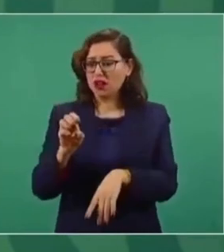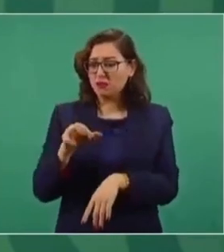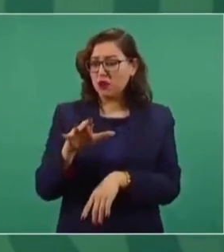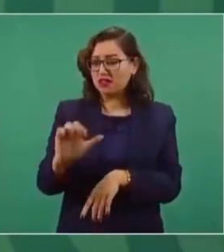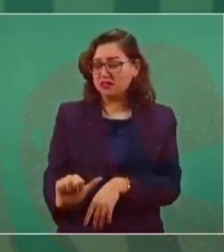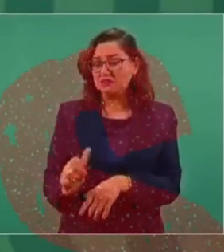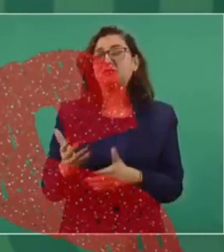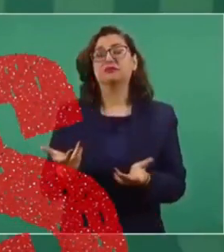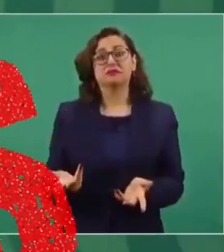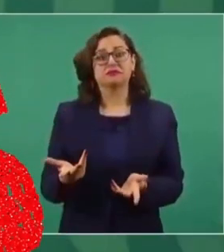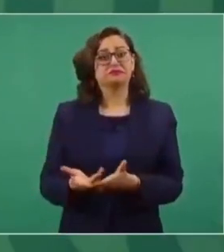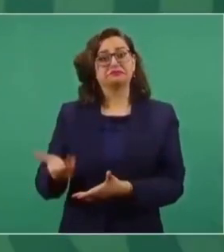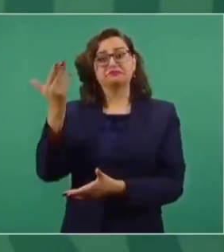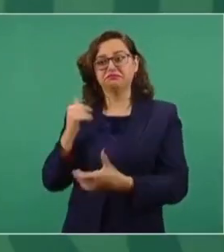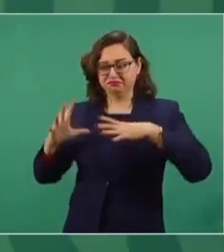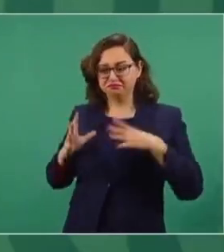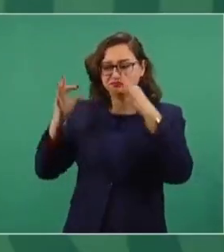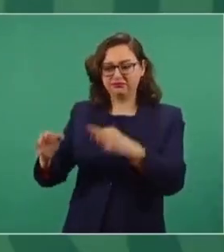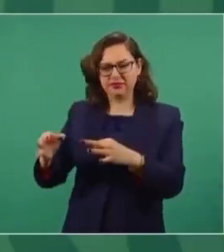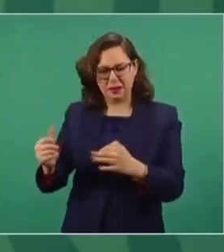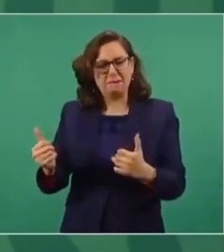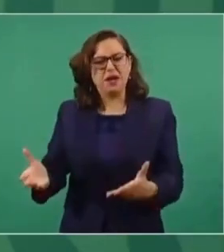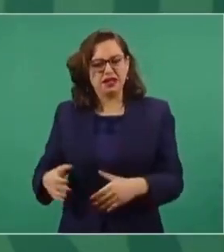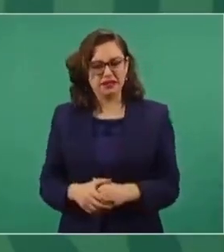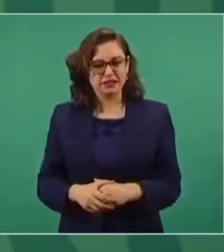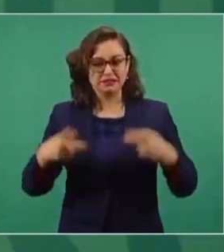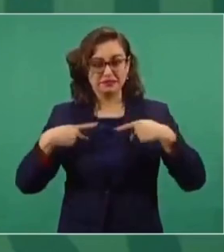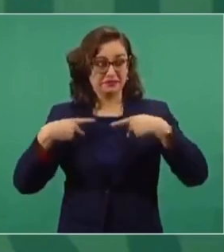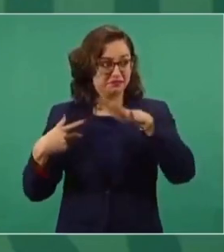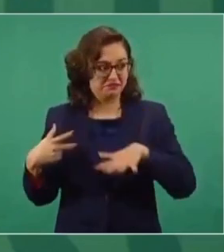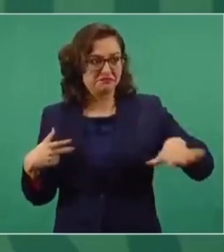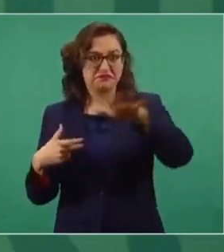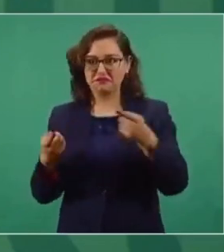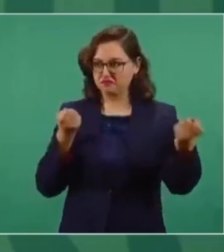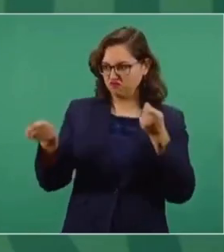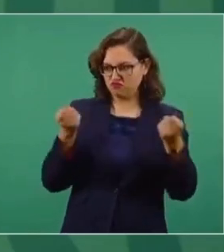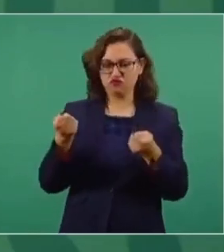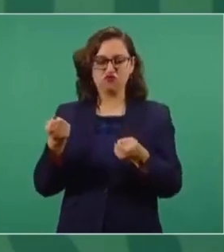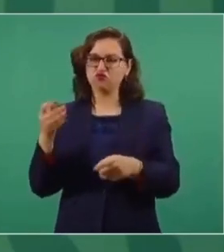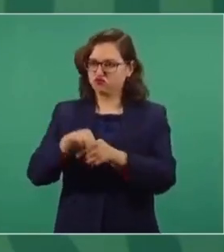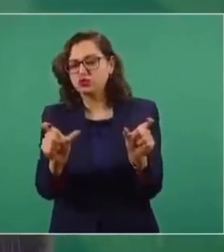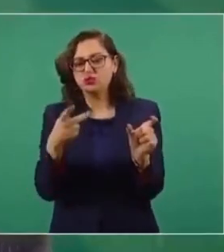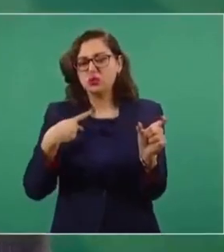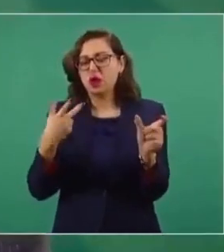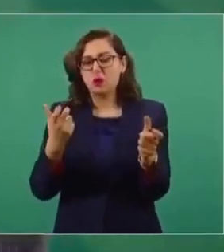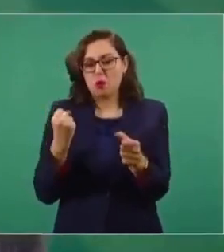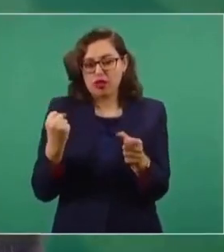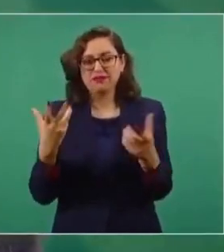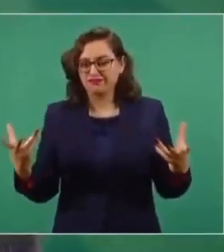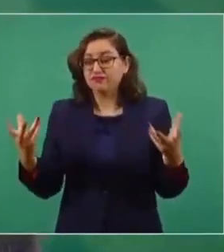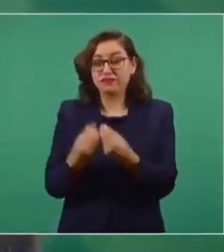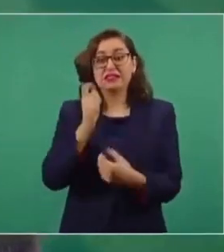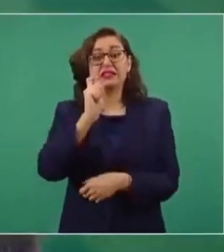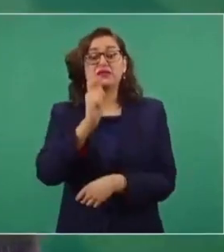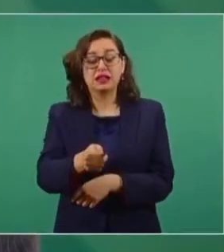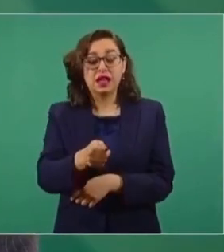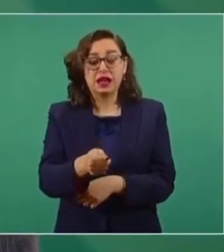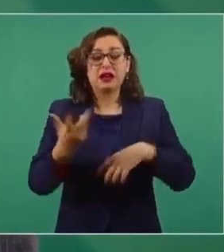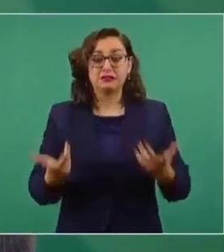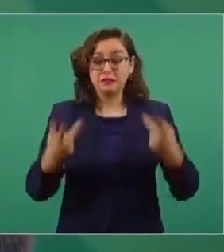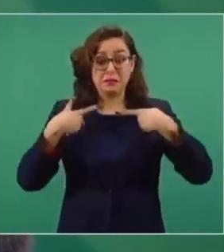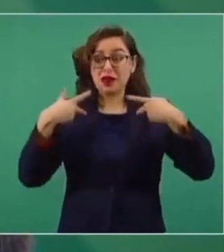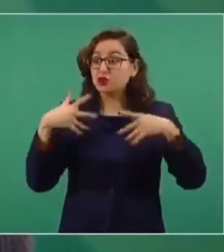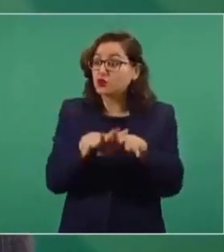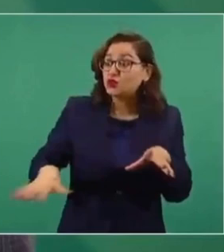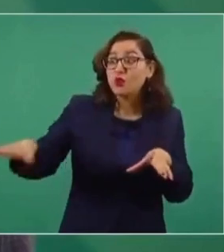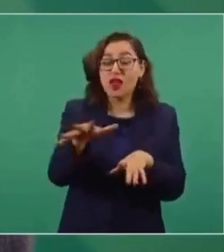para impedir que el pueblo tenga las riendas del poder en sus manos. Y aquí, en nuestro país, no